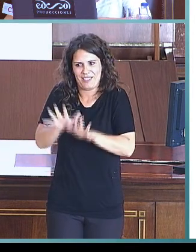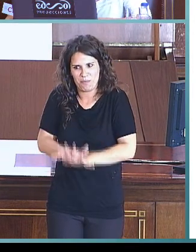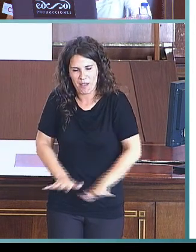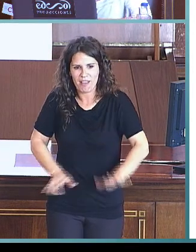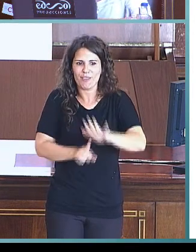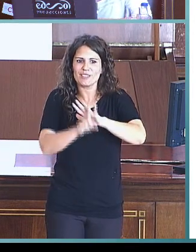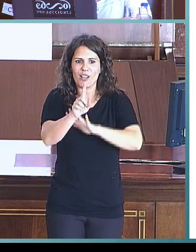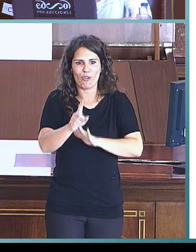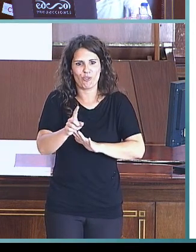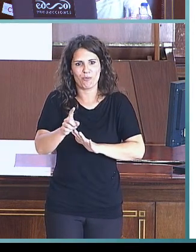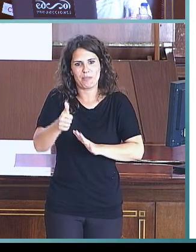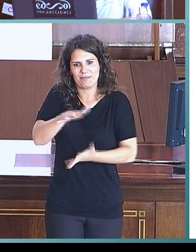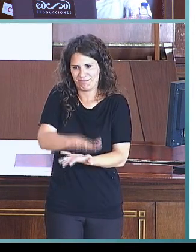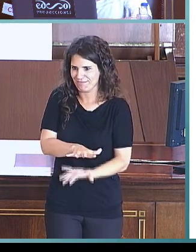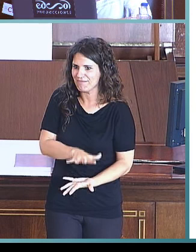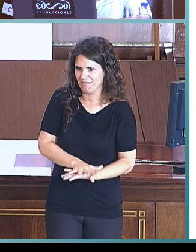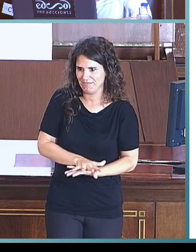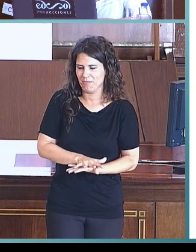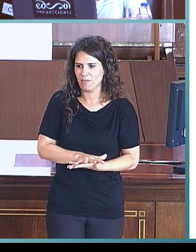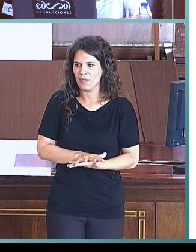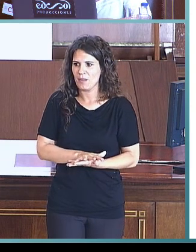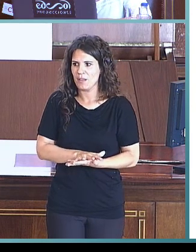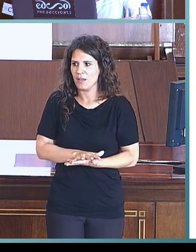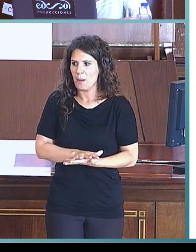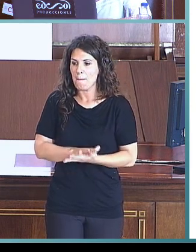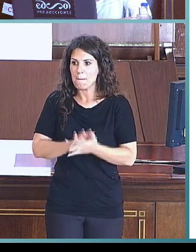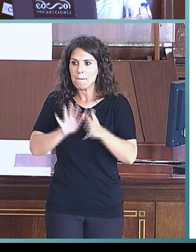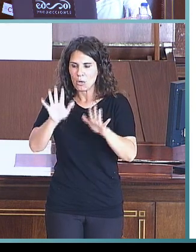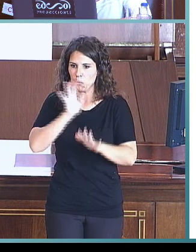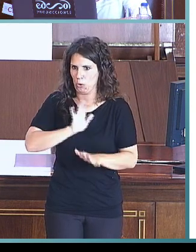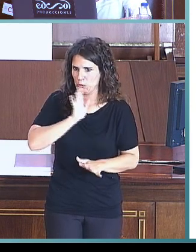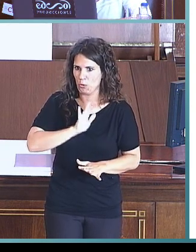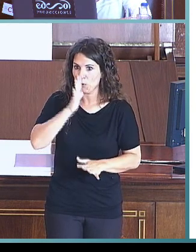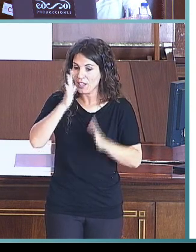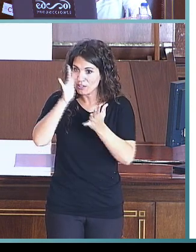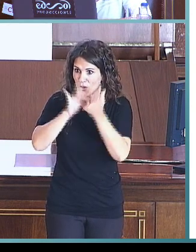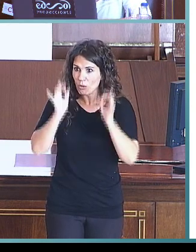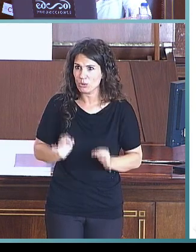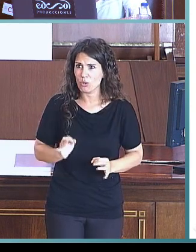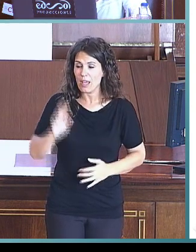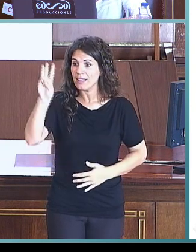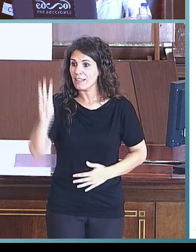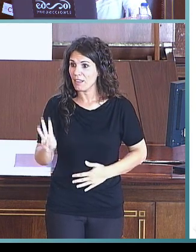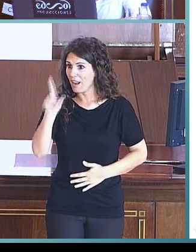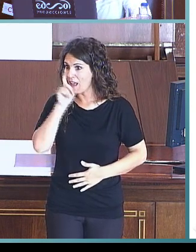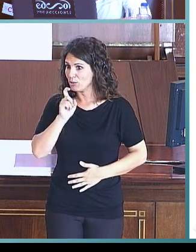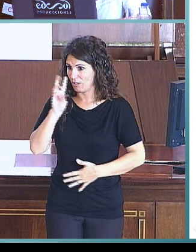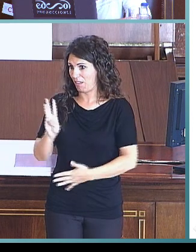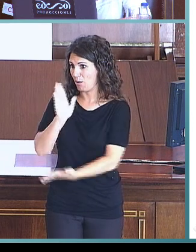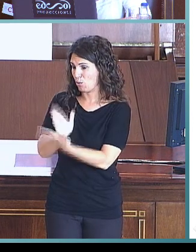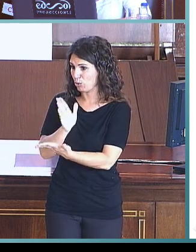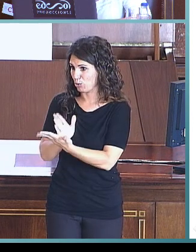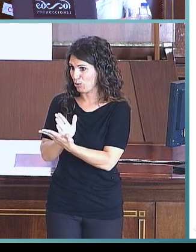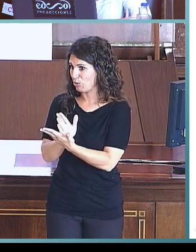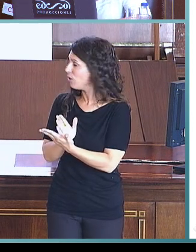se desarrollan un poquito más lentas, pero, curiosamente, encontramos que, al final del tercer año, ¡ay, que no me deja! al